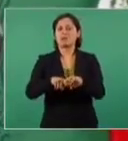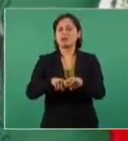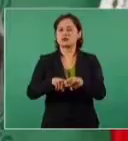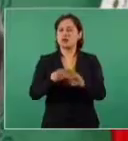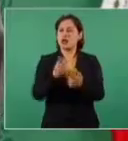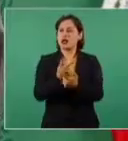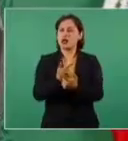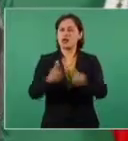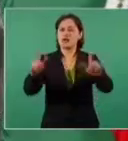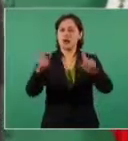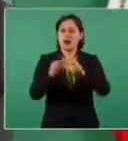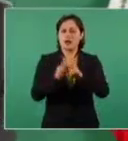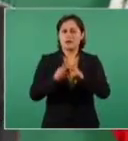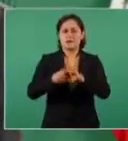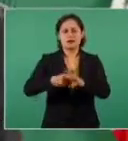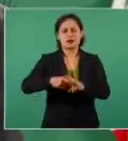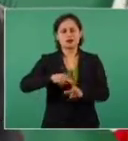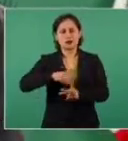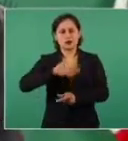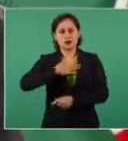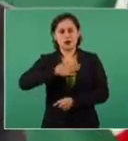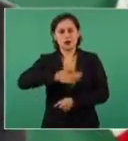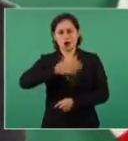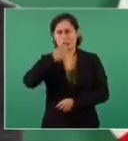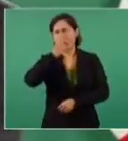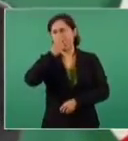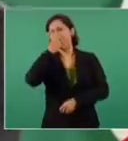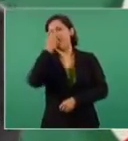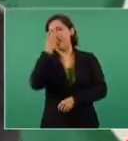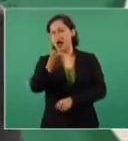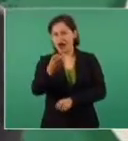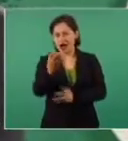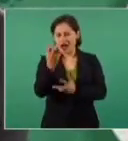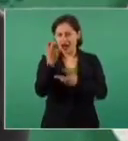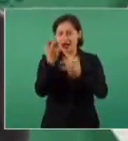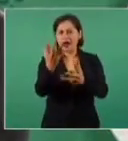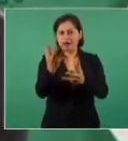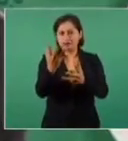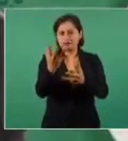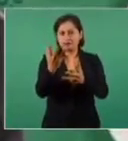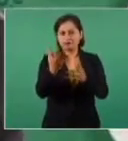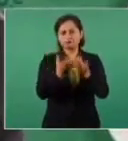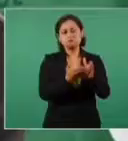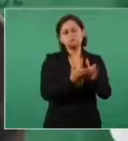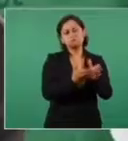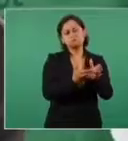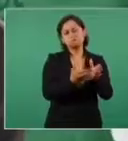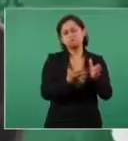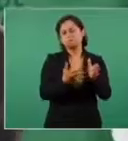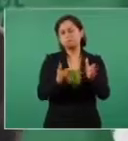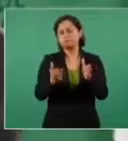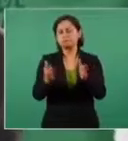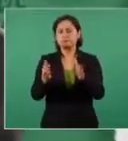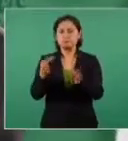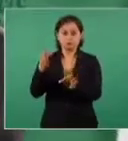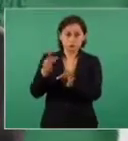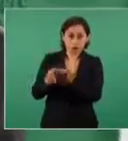La consumación de la independencia tuvo que ver con un arreglo cupular,